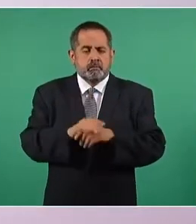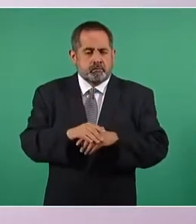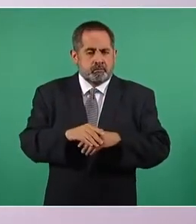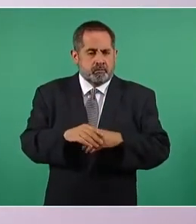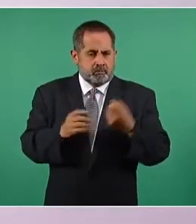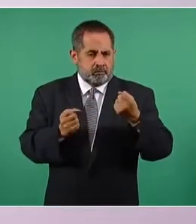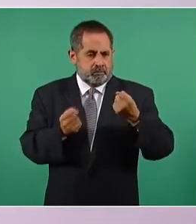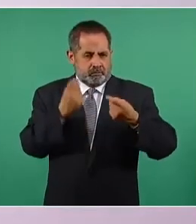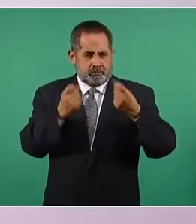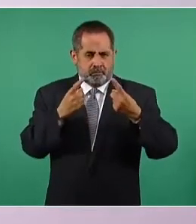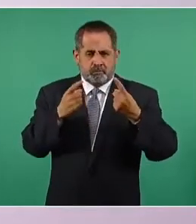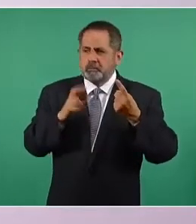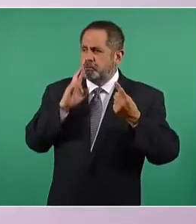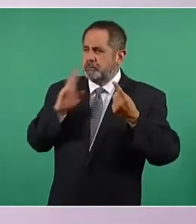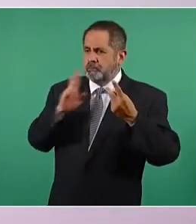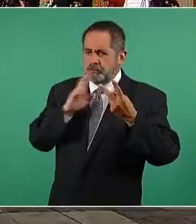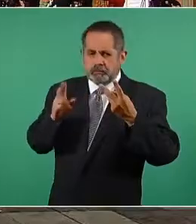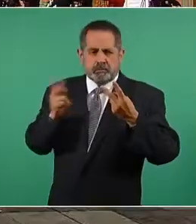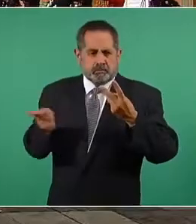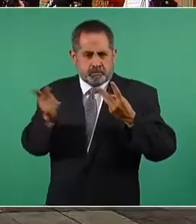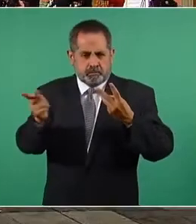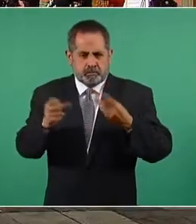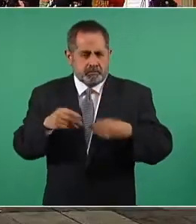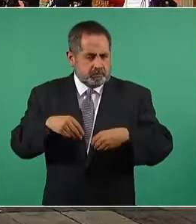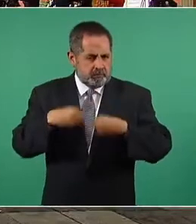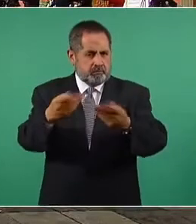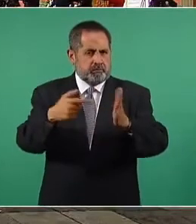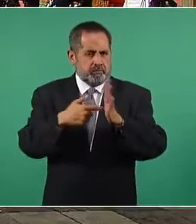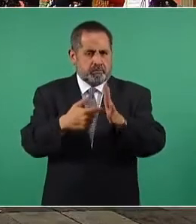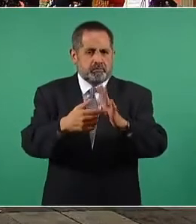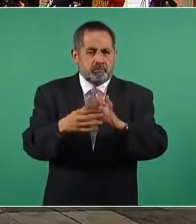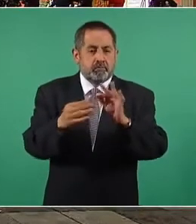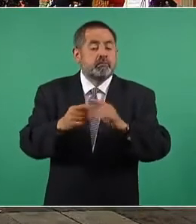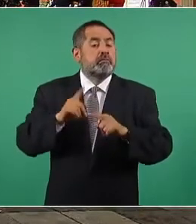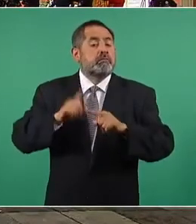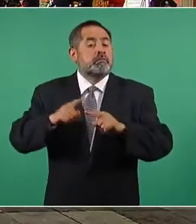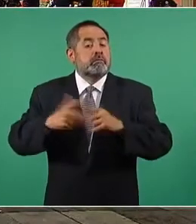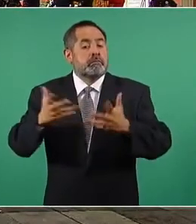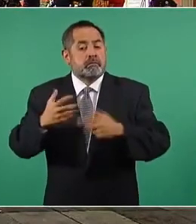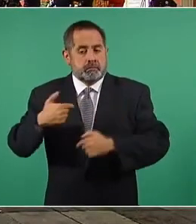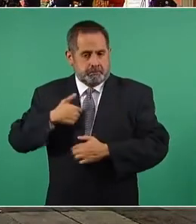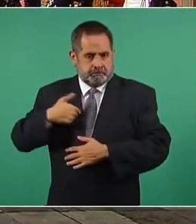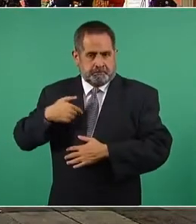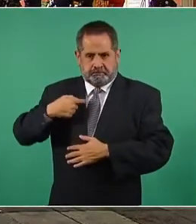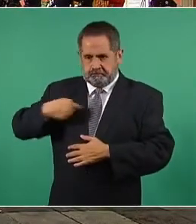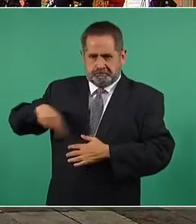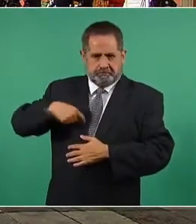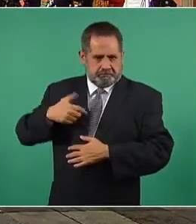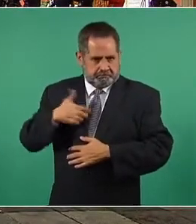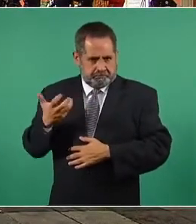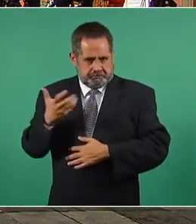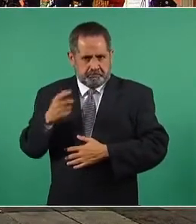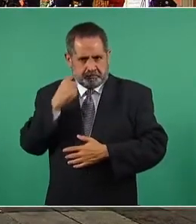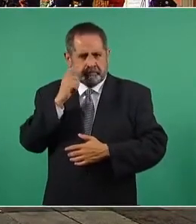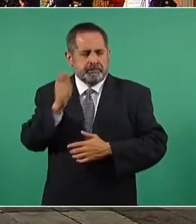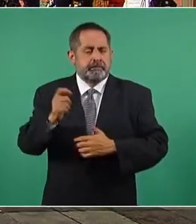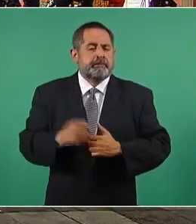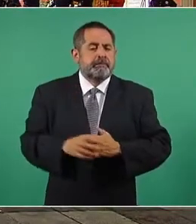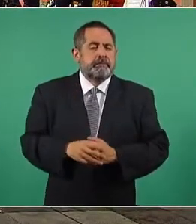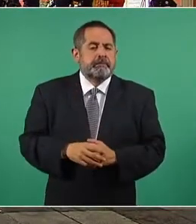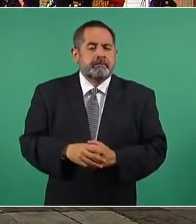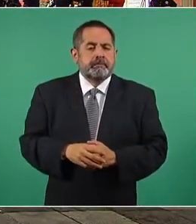preguntas y respuestas y subrayo aplicada por nosotros para que